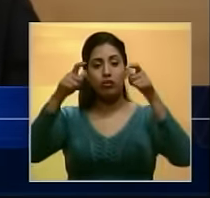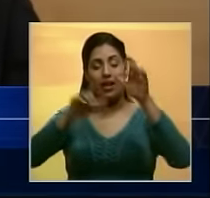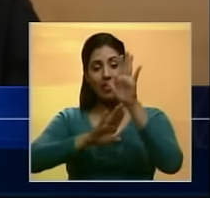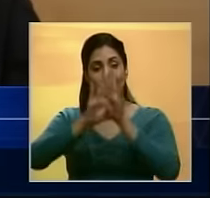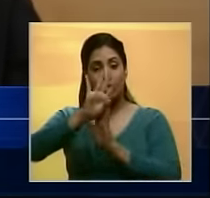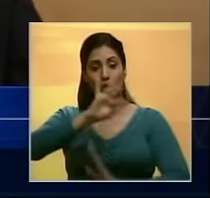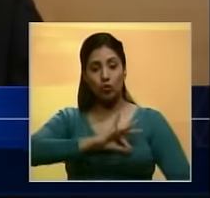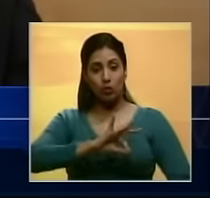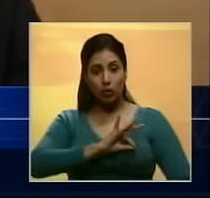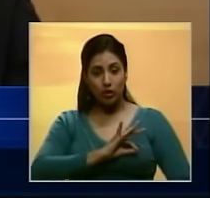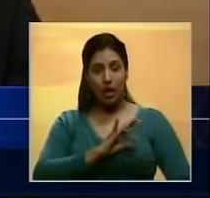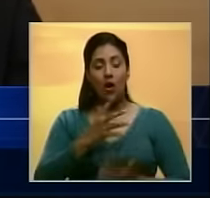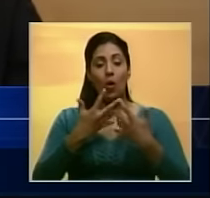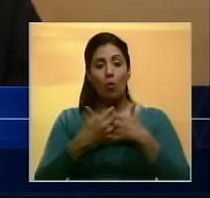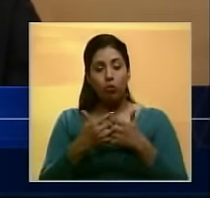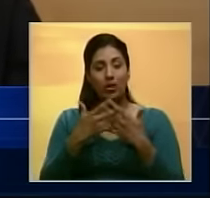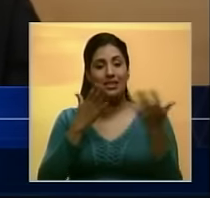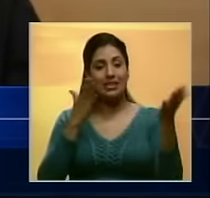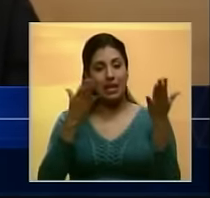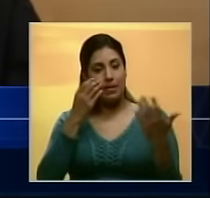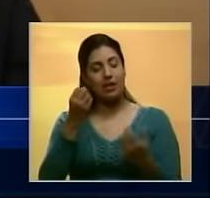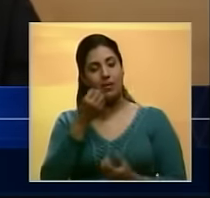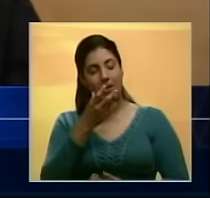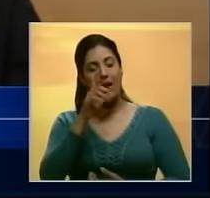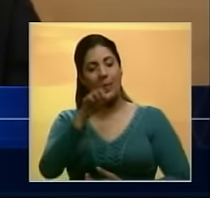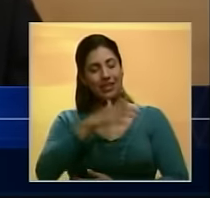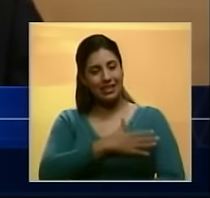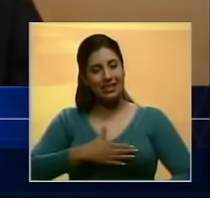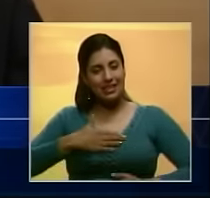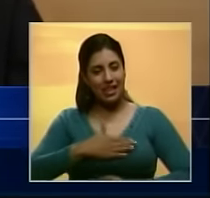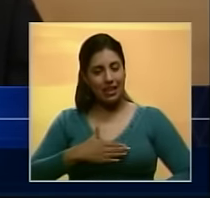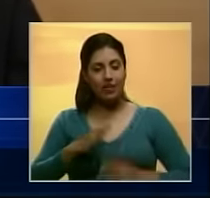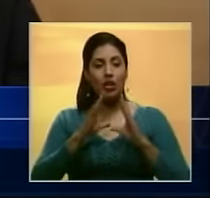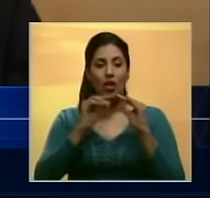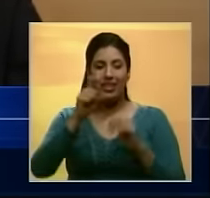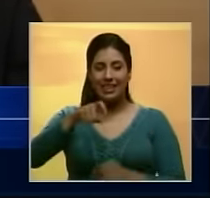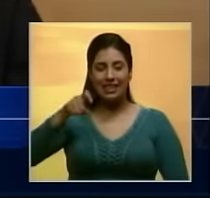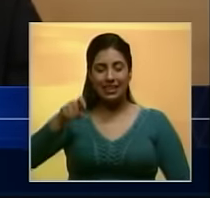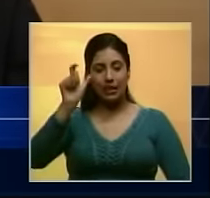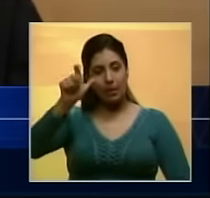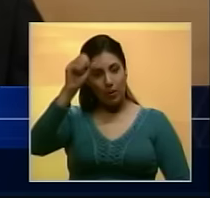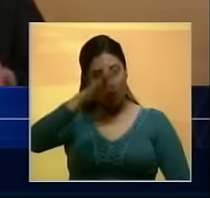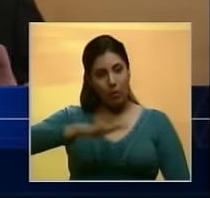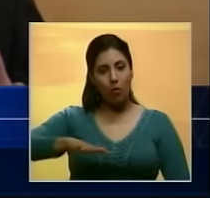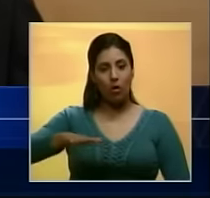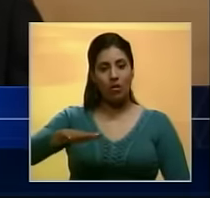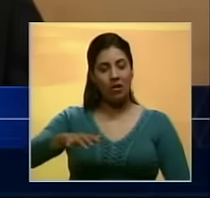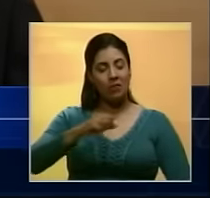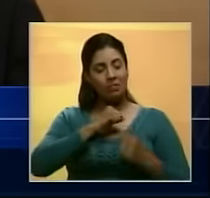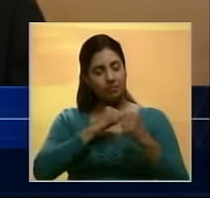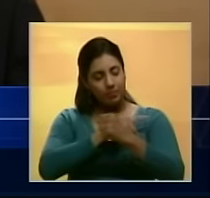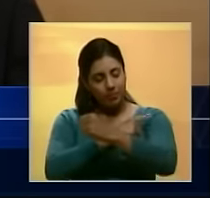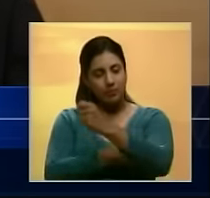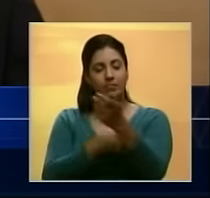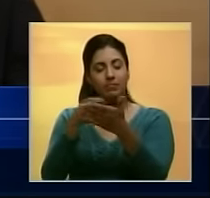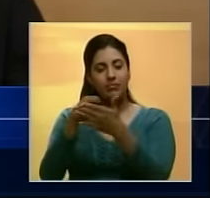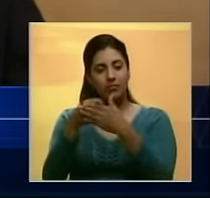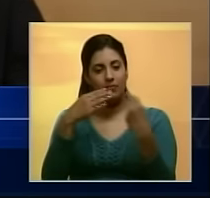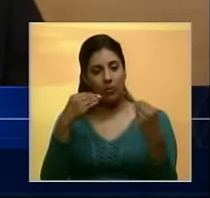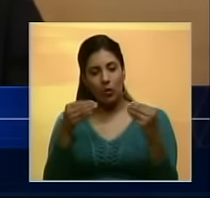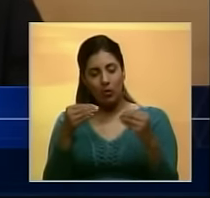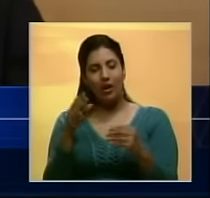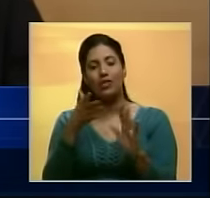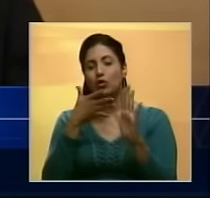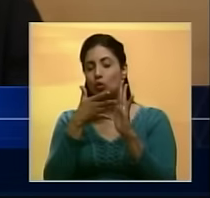desarrollo social, producción de bienes y servicios para la satisfacción de las necesidades de la población, fortalece las finanzas públicas